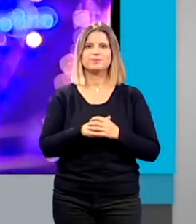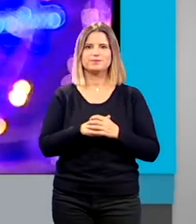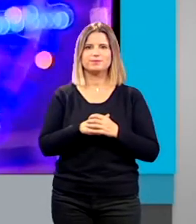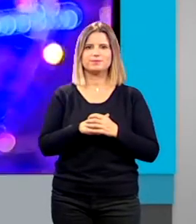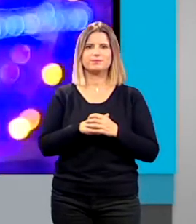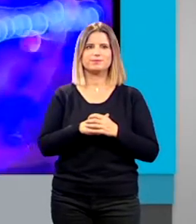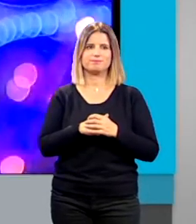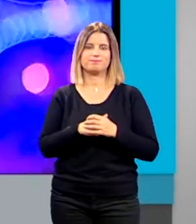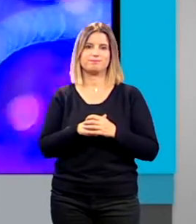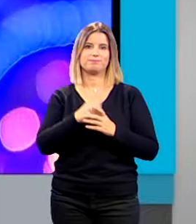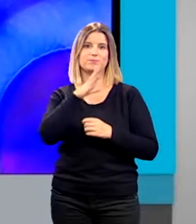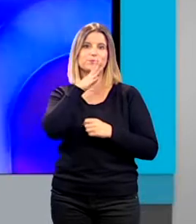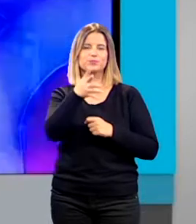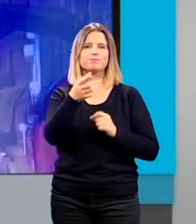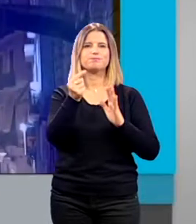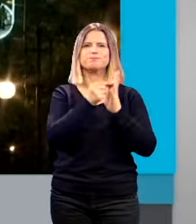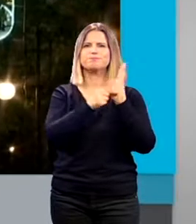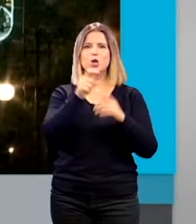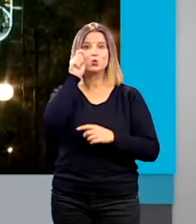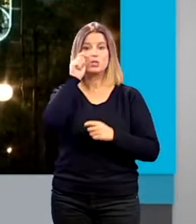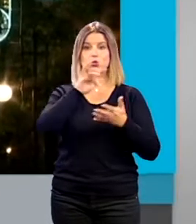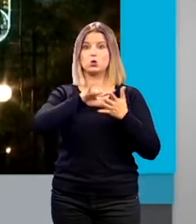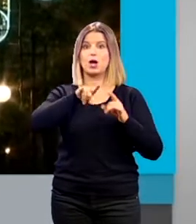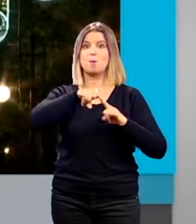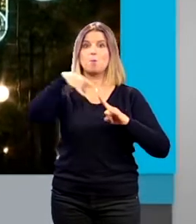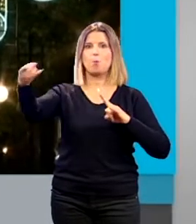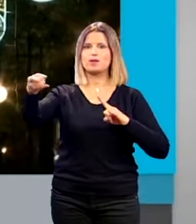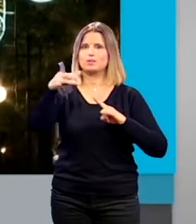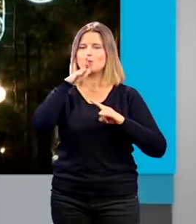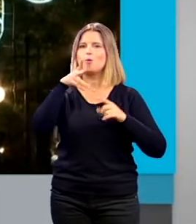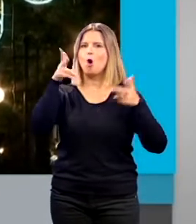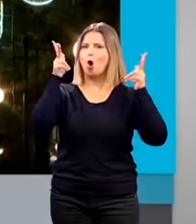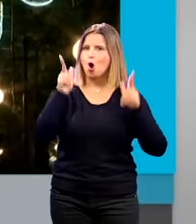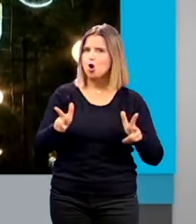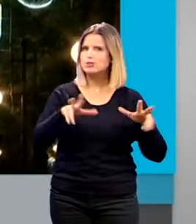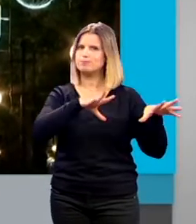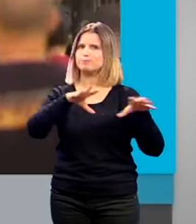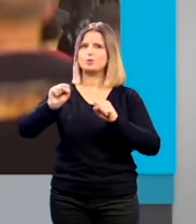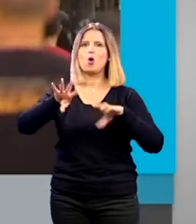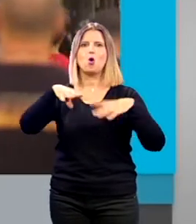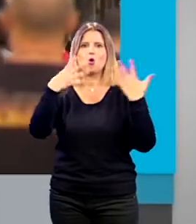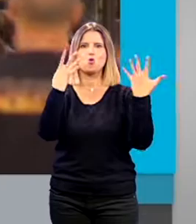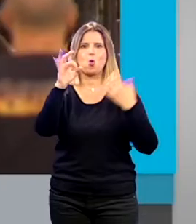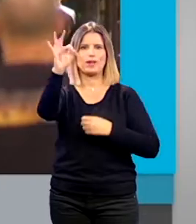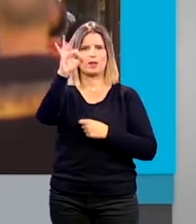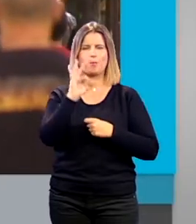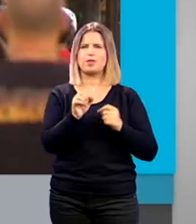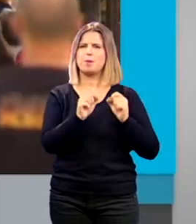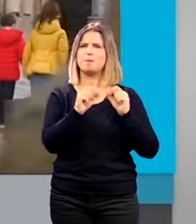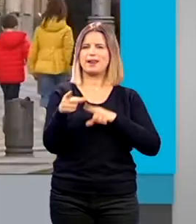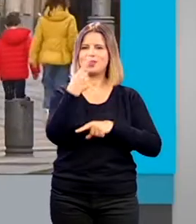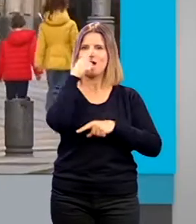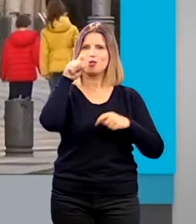Los indicadores turísticos marcan que durante el puente habrá una ocupación hotelera alrededor del 90%. Son datos muy similares a los de